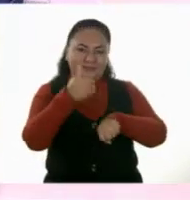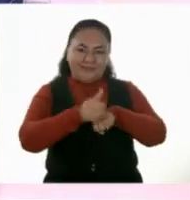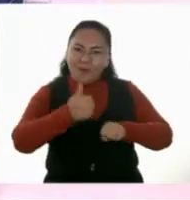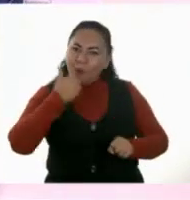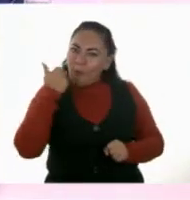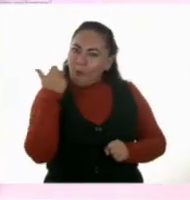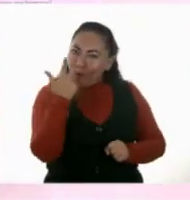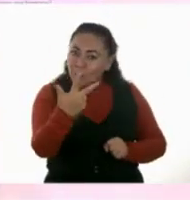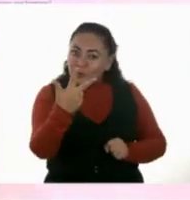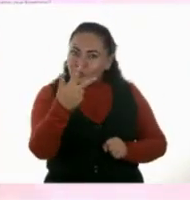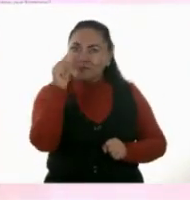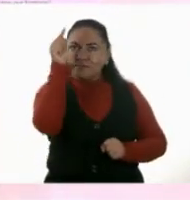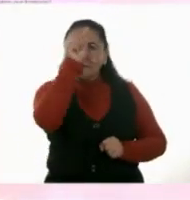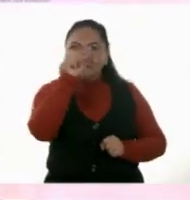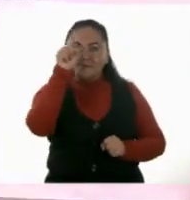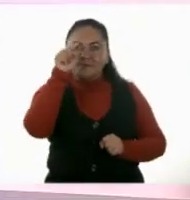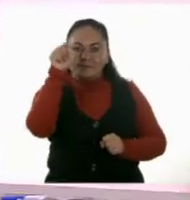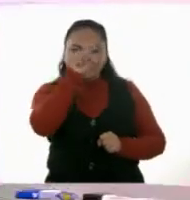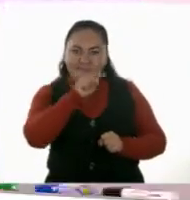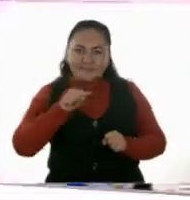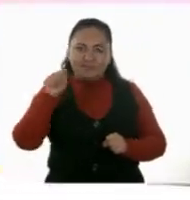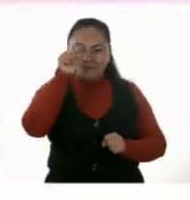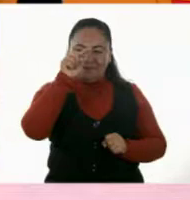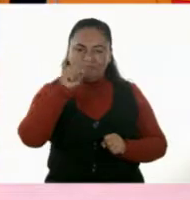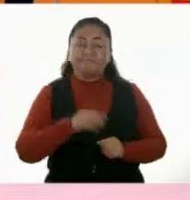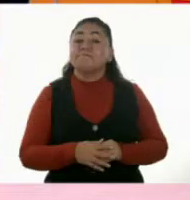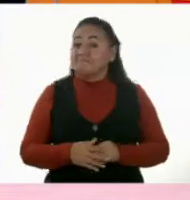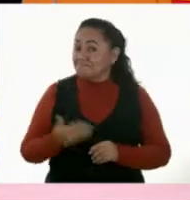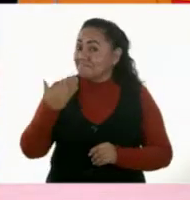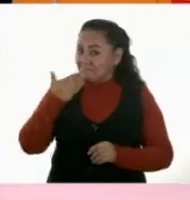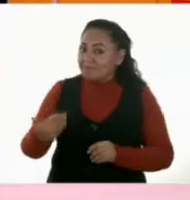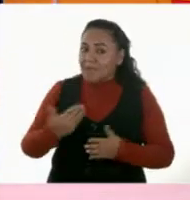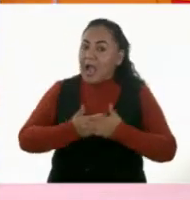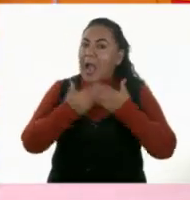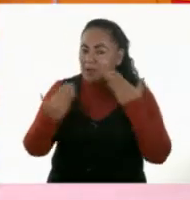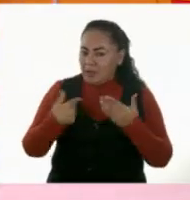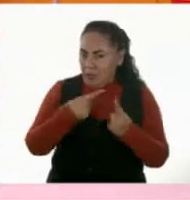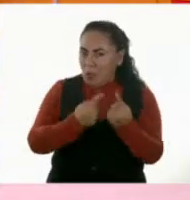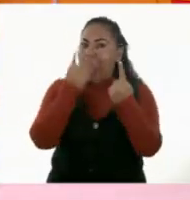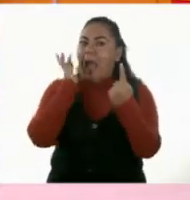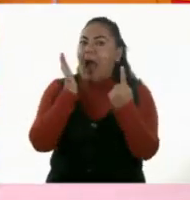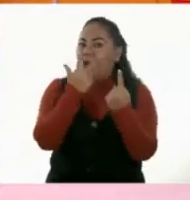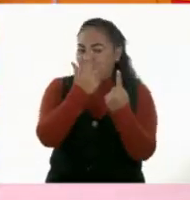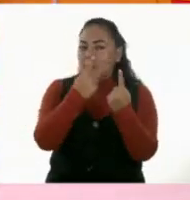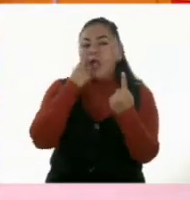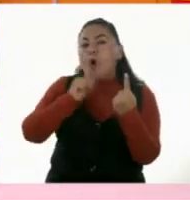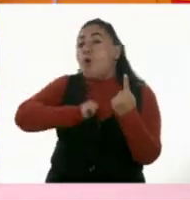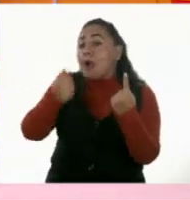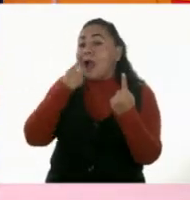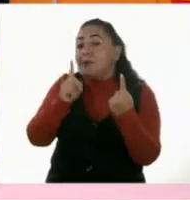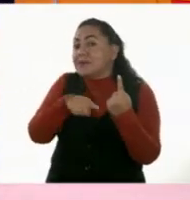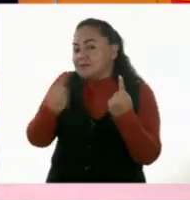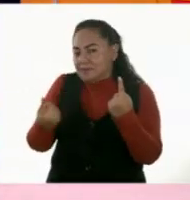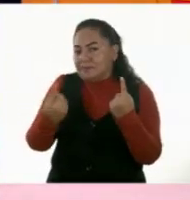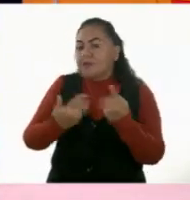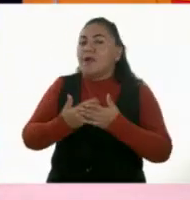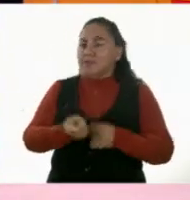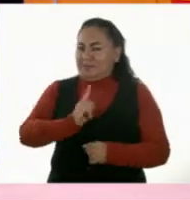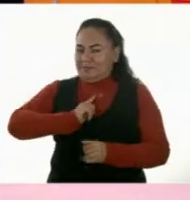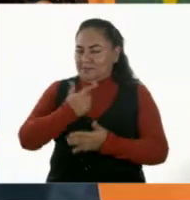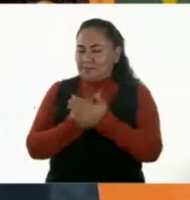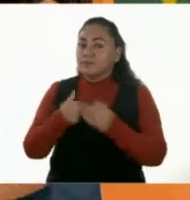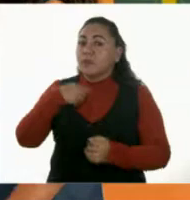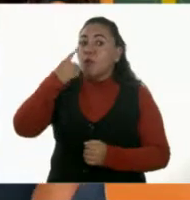ocho. Muy bien, ya encontramos un grupo. Vamos a ver si podemos encontrar otro grupo. Vamos a contar.